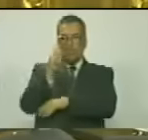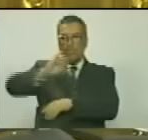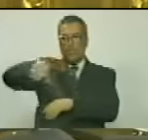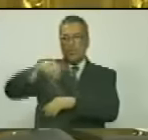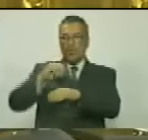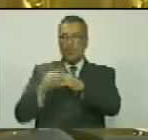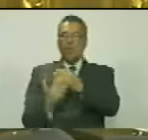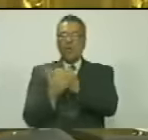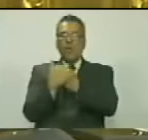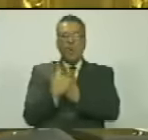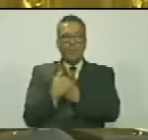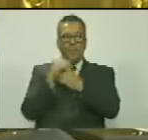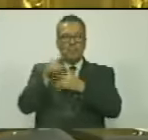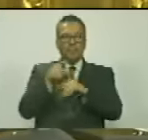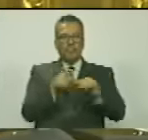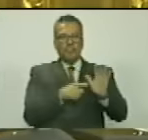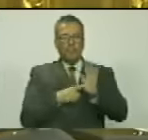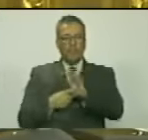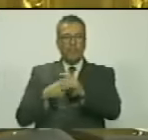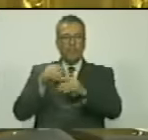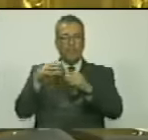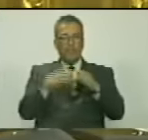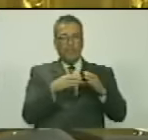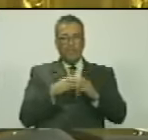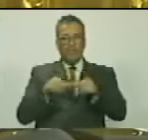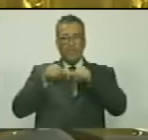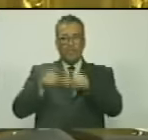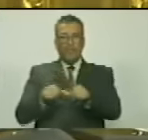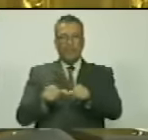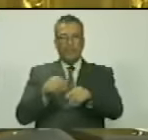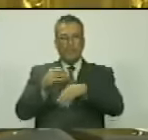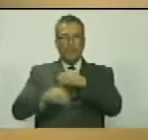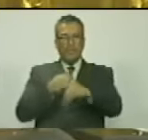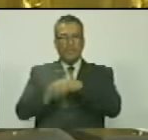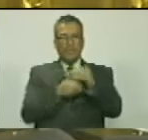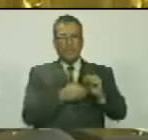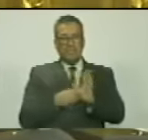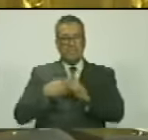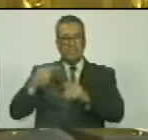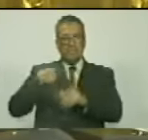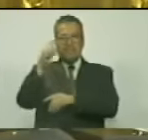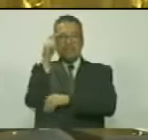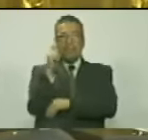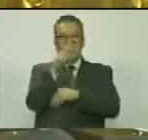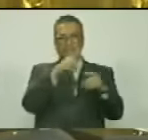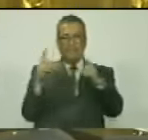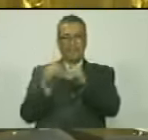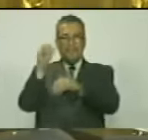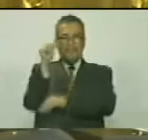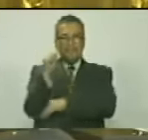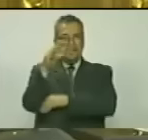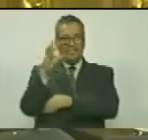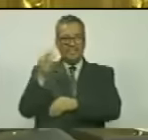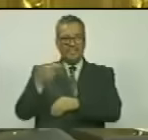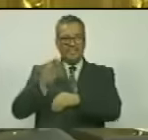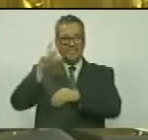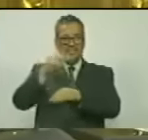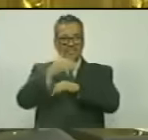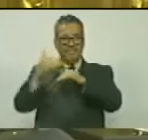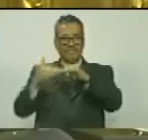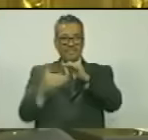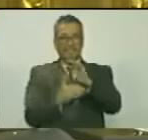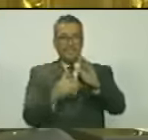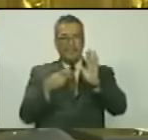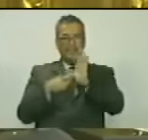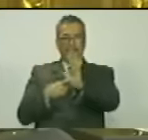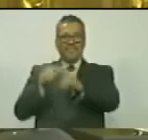Jorge Rodríguez Gómez condujo la sesión de instalación en la condición de director de debates y designó al diputado Fidel Vázquez como secretario